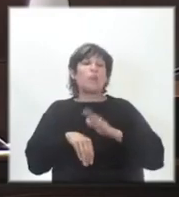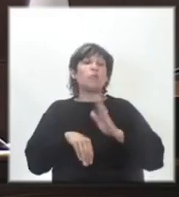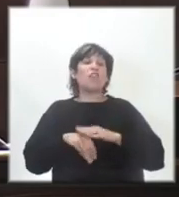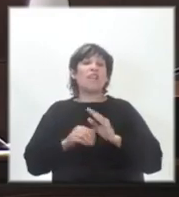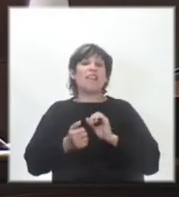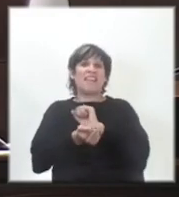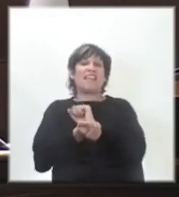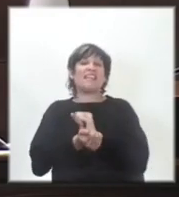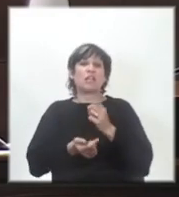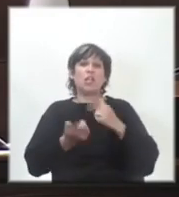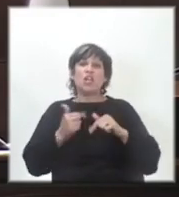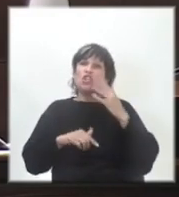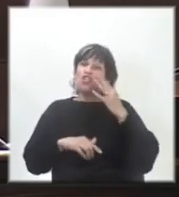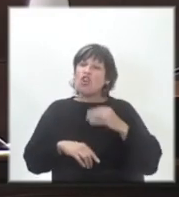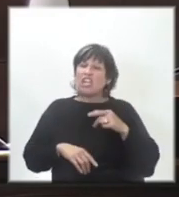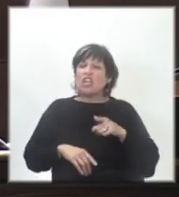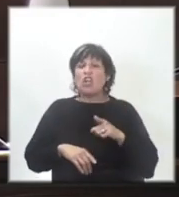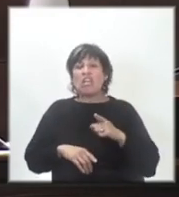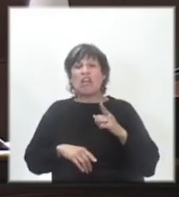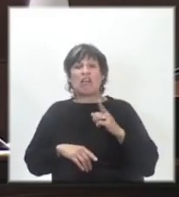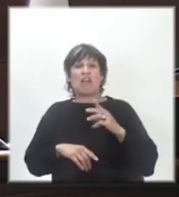pero resulta que el asesor